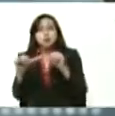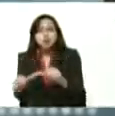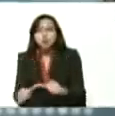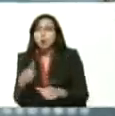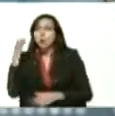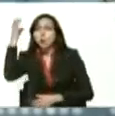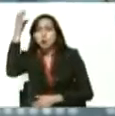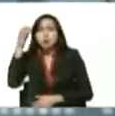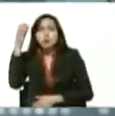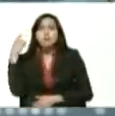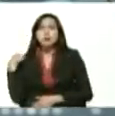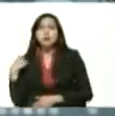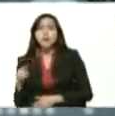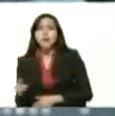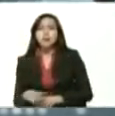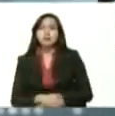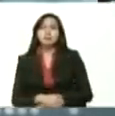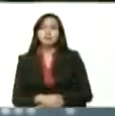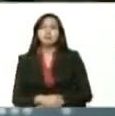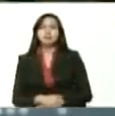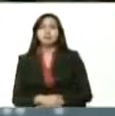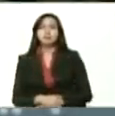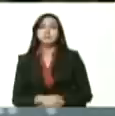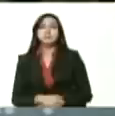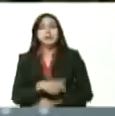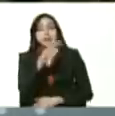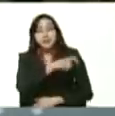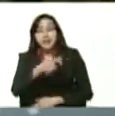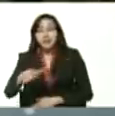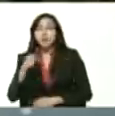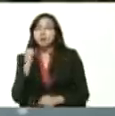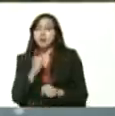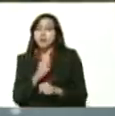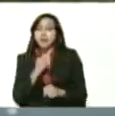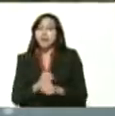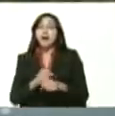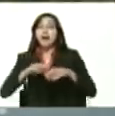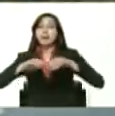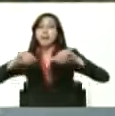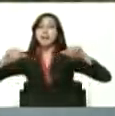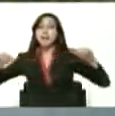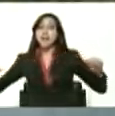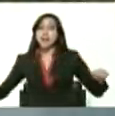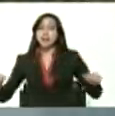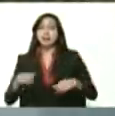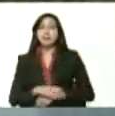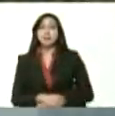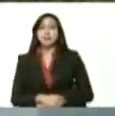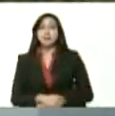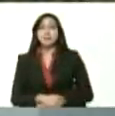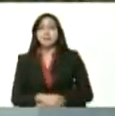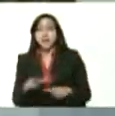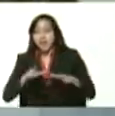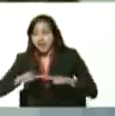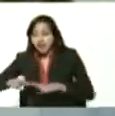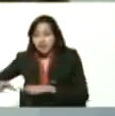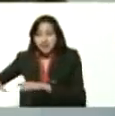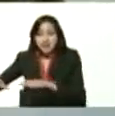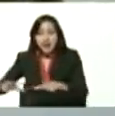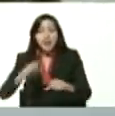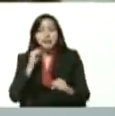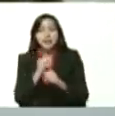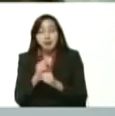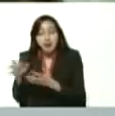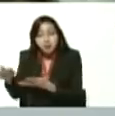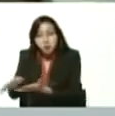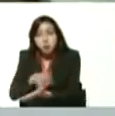conocimiento del que trabaja la tierra del que trabaja las hectáreas pero